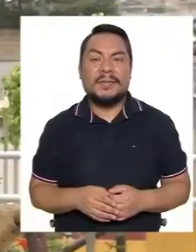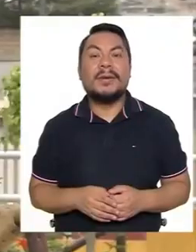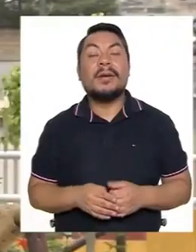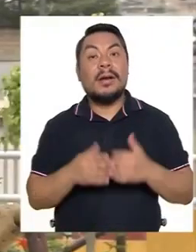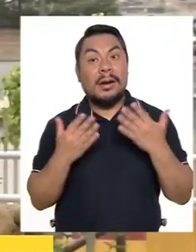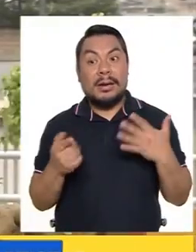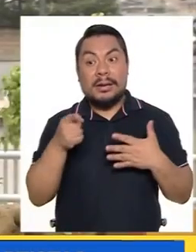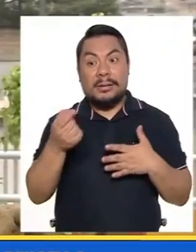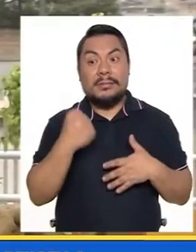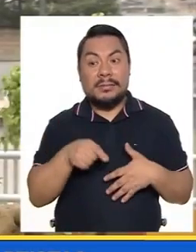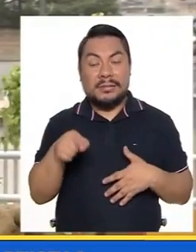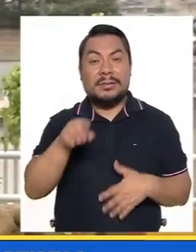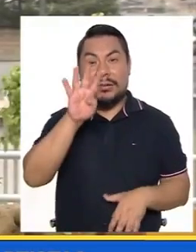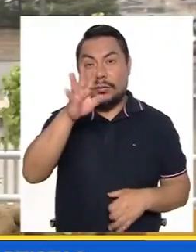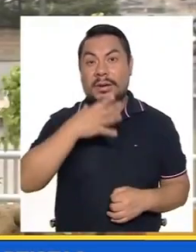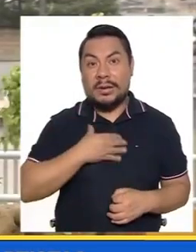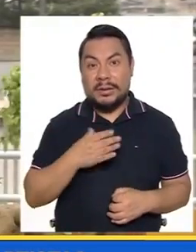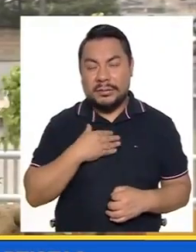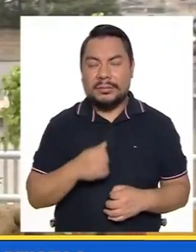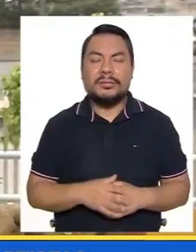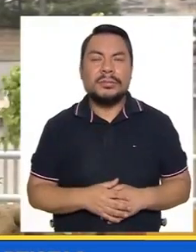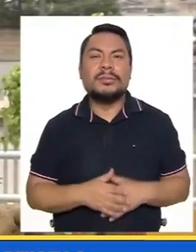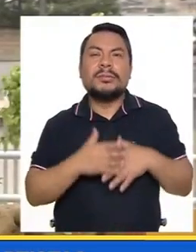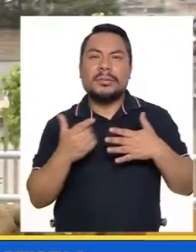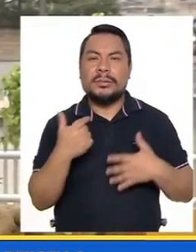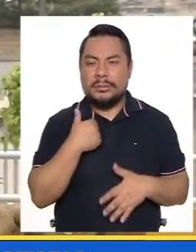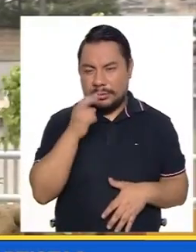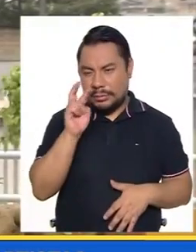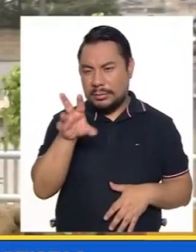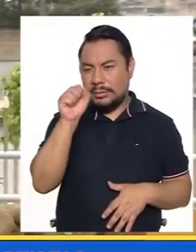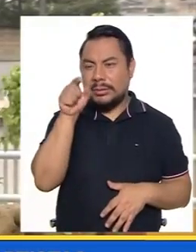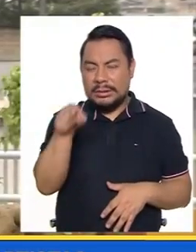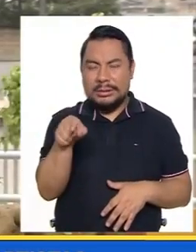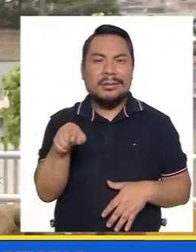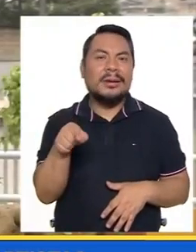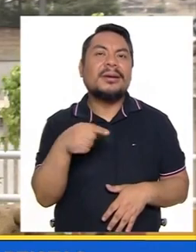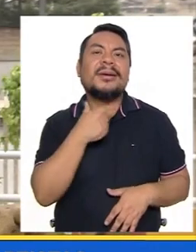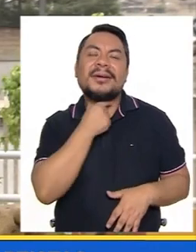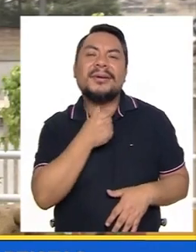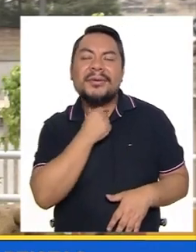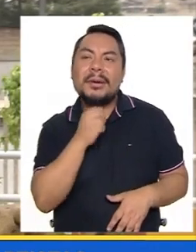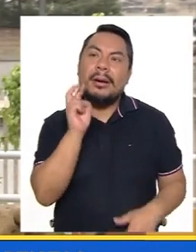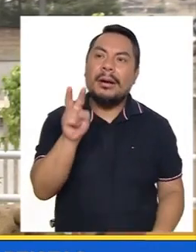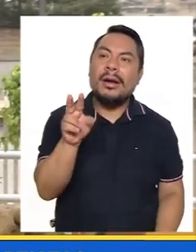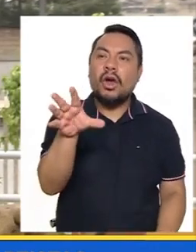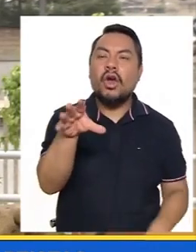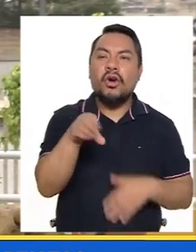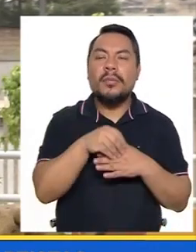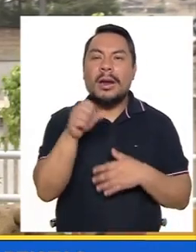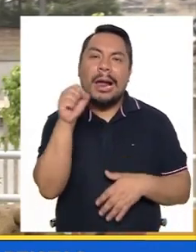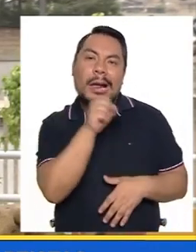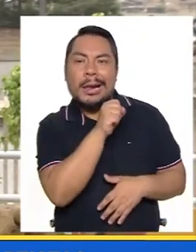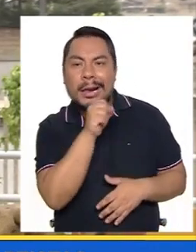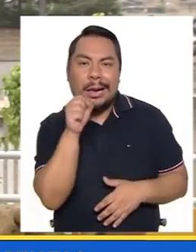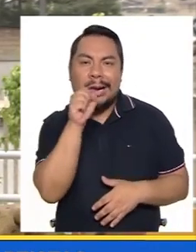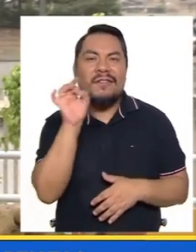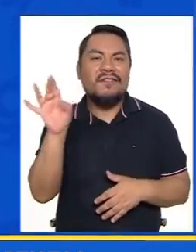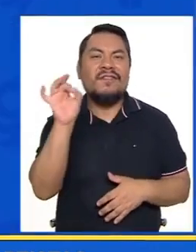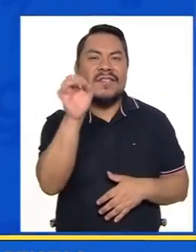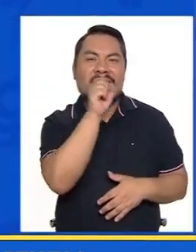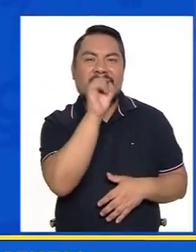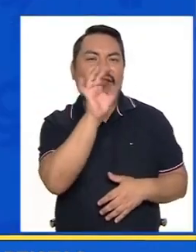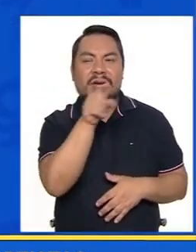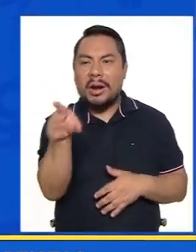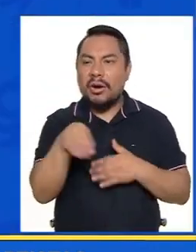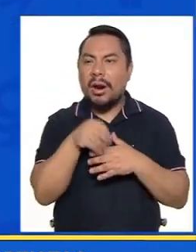Desde que ella tuvo cuatro años, yo me di cuenta que ella interpretaba, ¿no? A canciones de varios